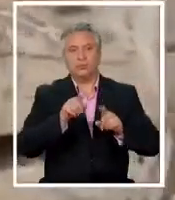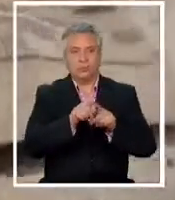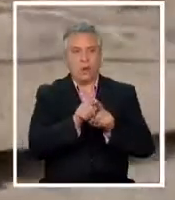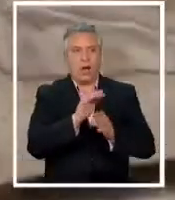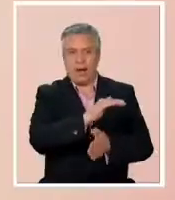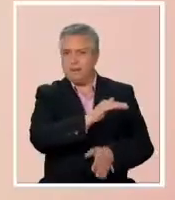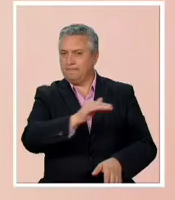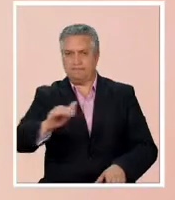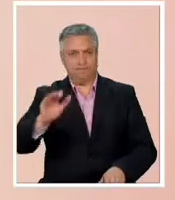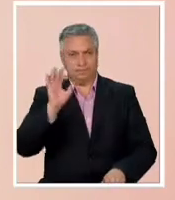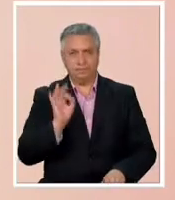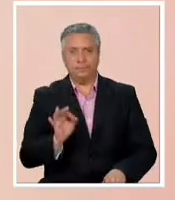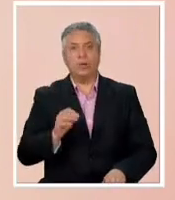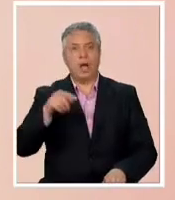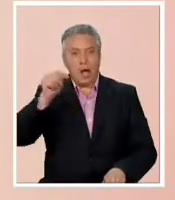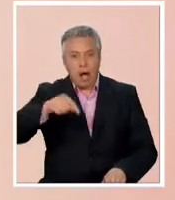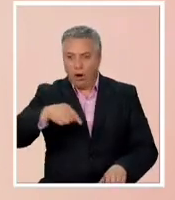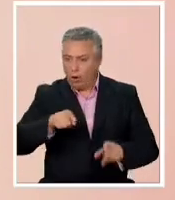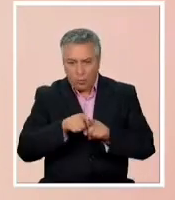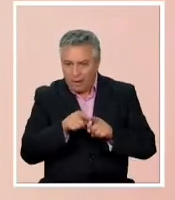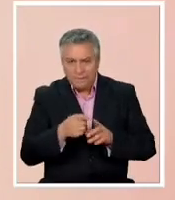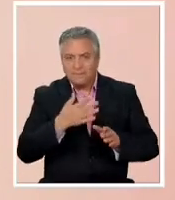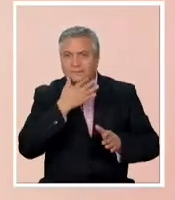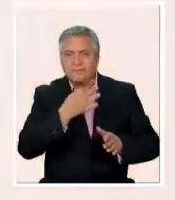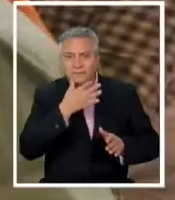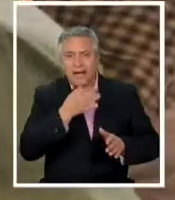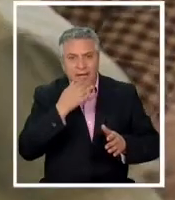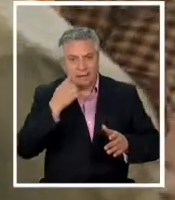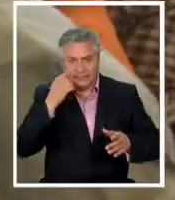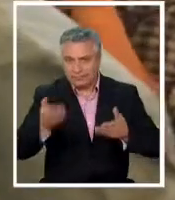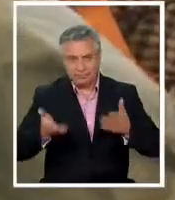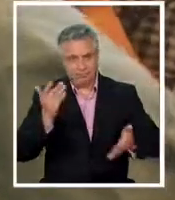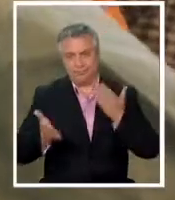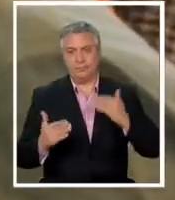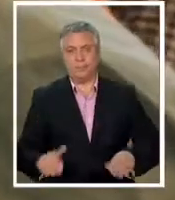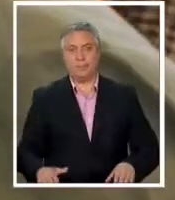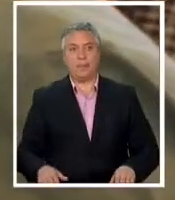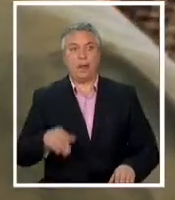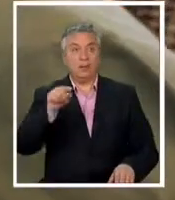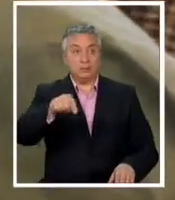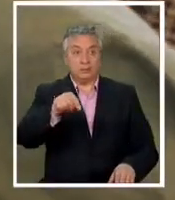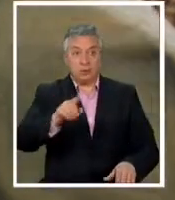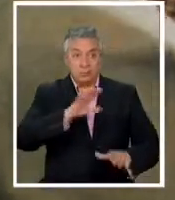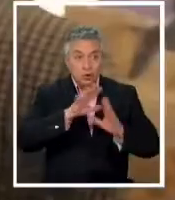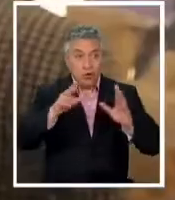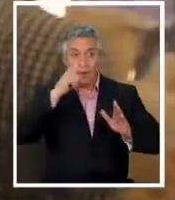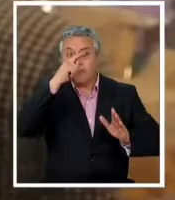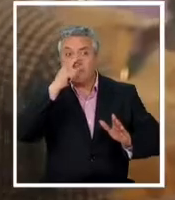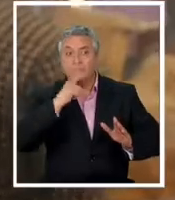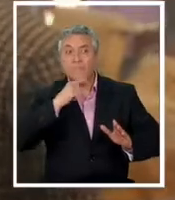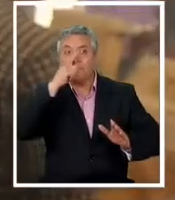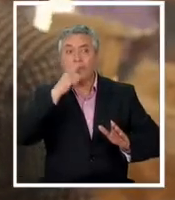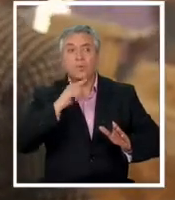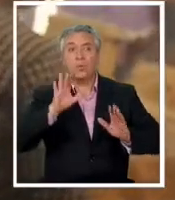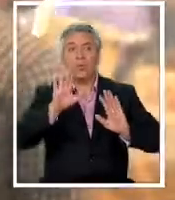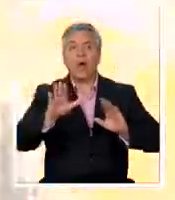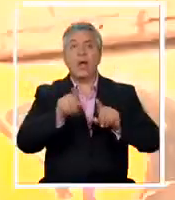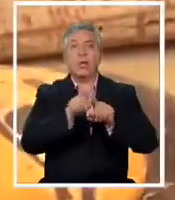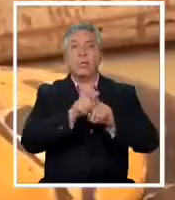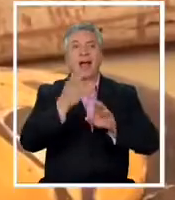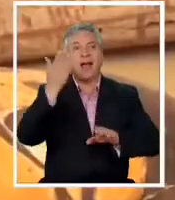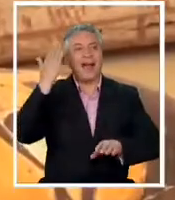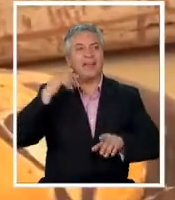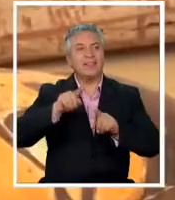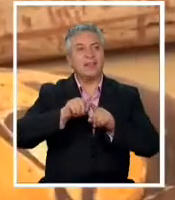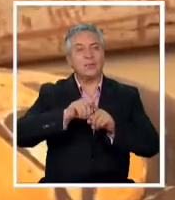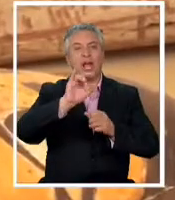Atacama también tenemos condiciones muy favorables para la preservación entre las 150 estatuas se encuentran figuras que representan las deidades del antiguo Egipto